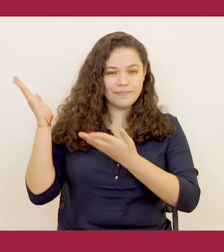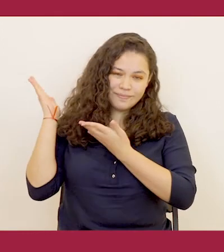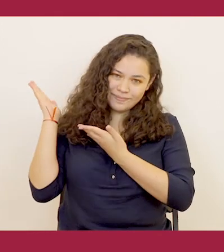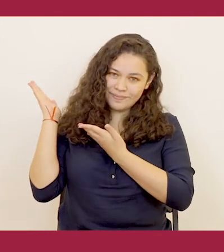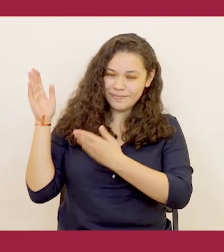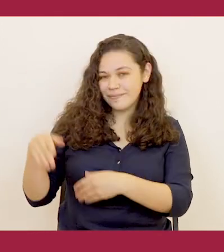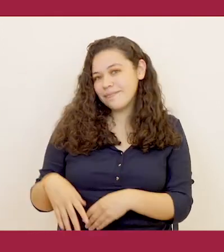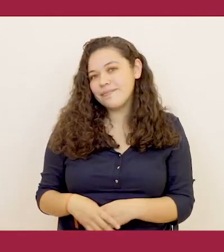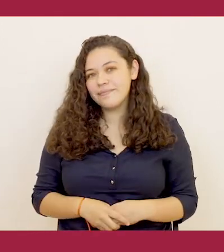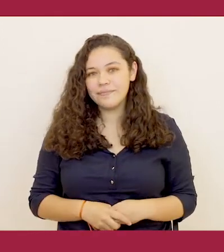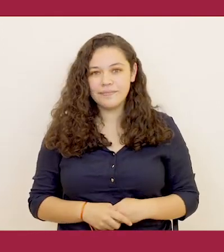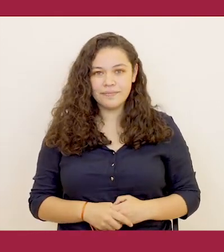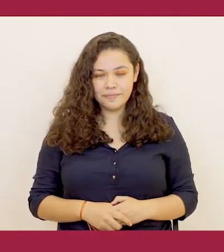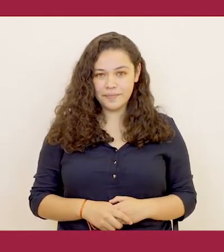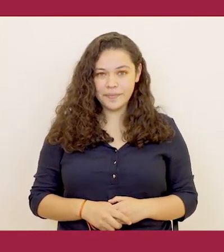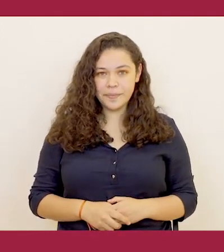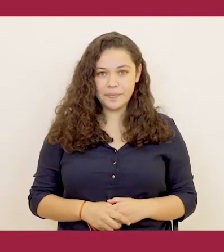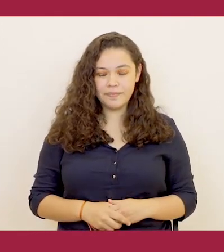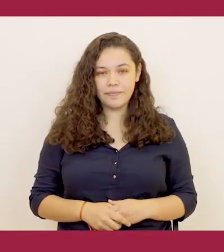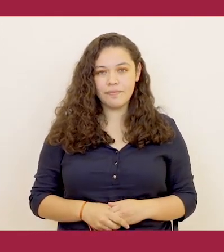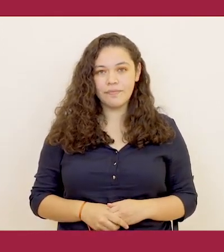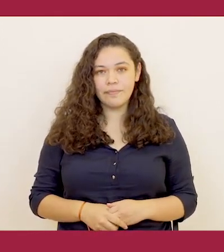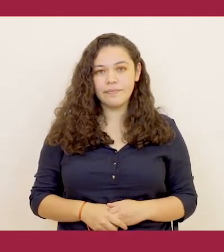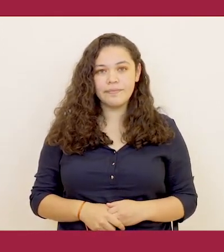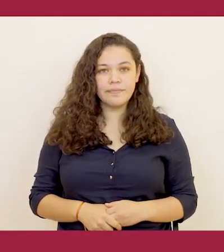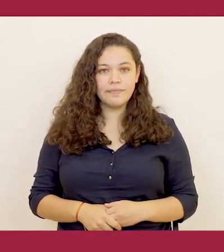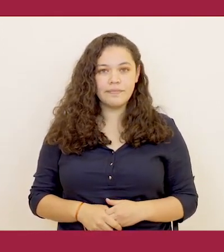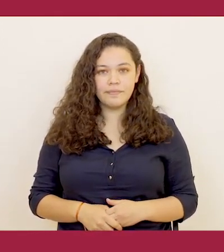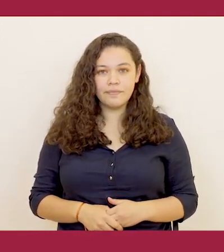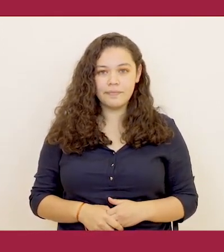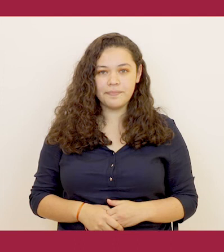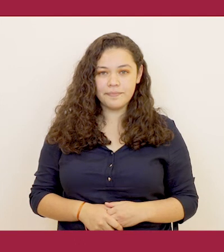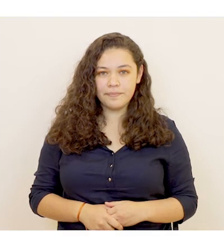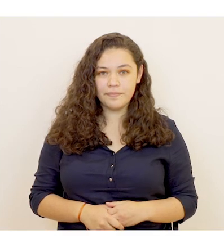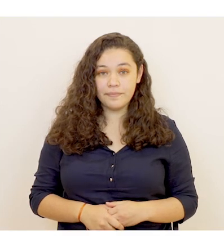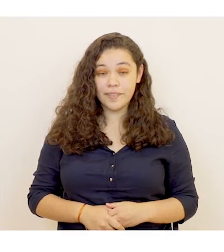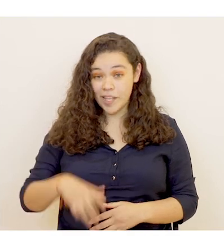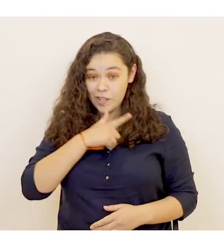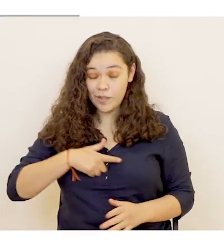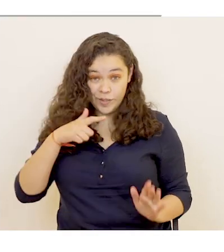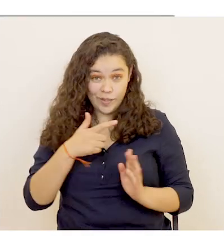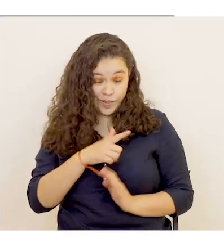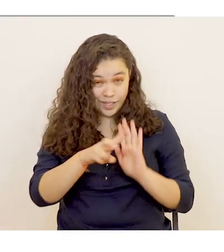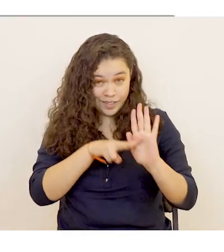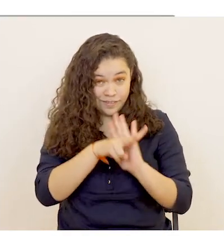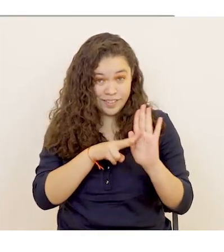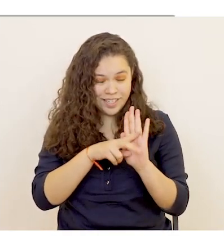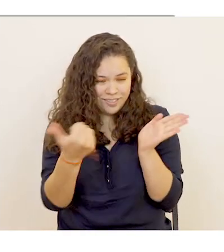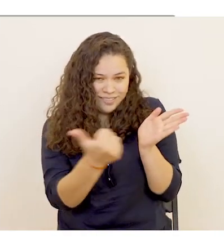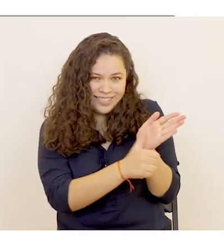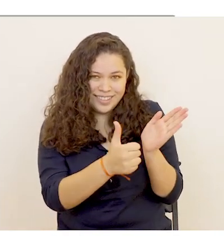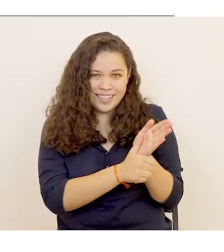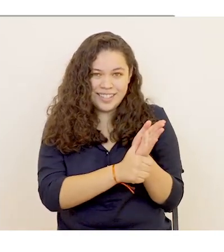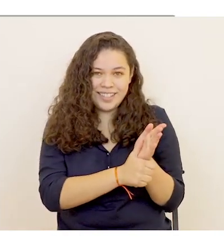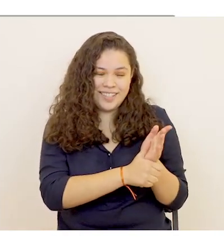.neri.jab.cdmx.gov.mx Si te gustó el video, no olvides darle me